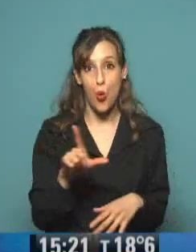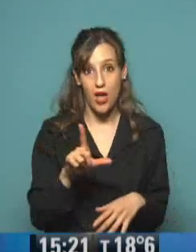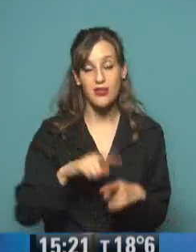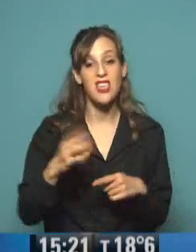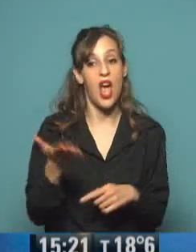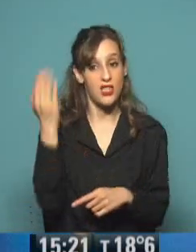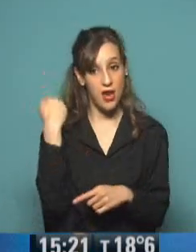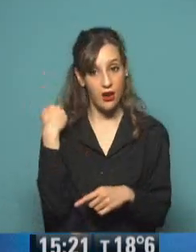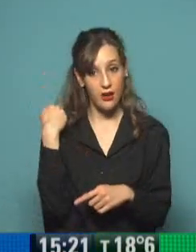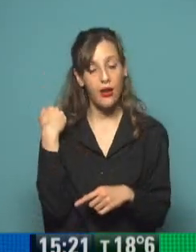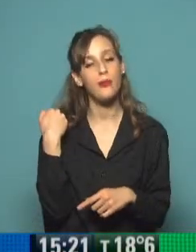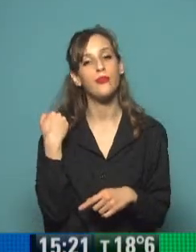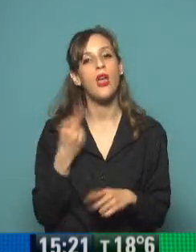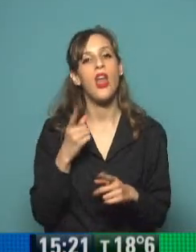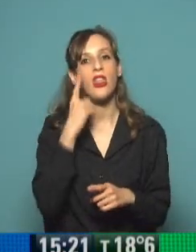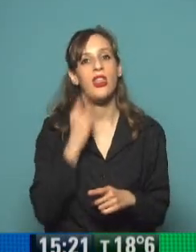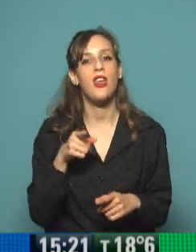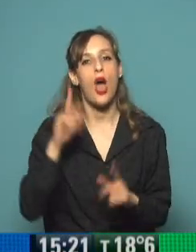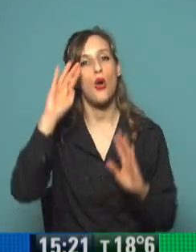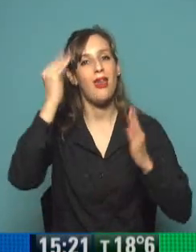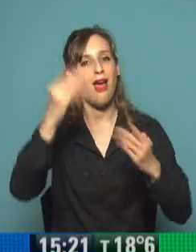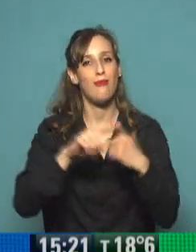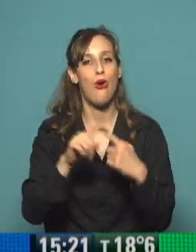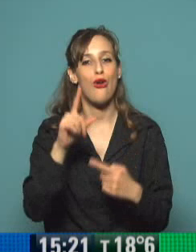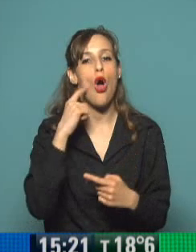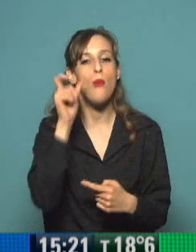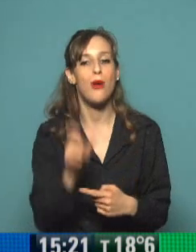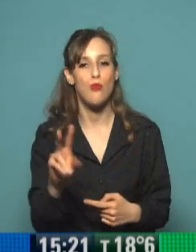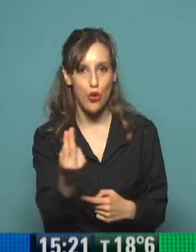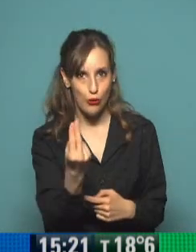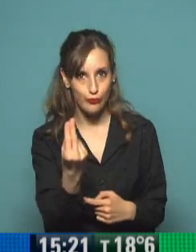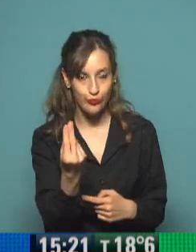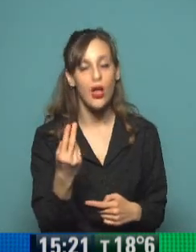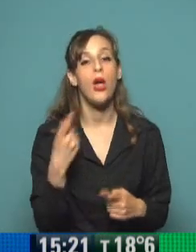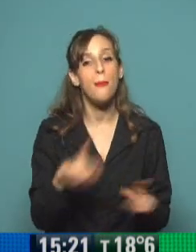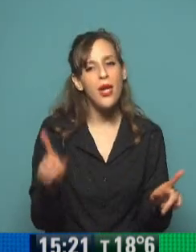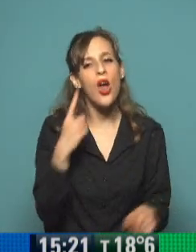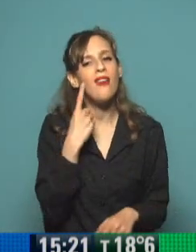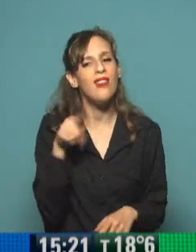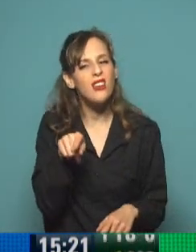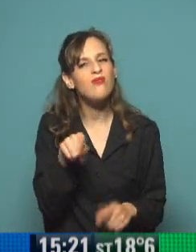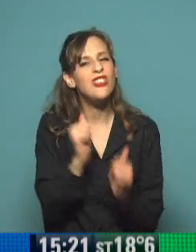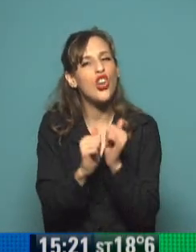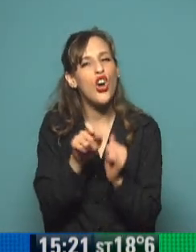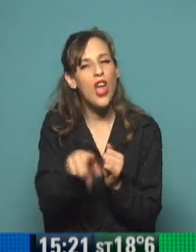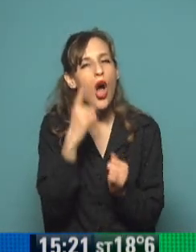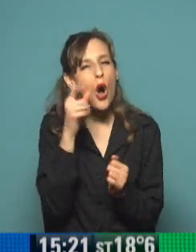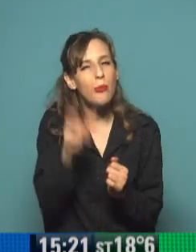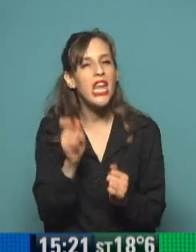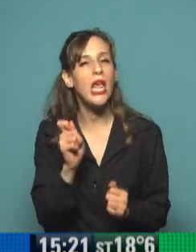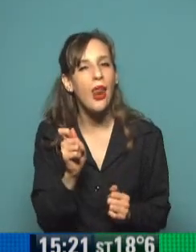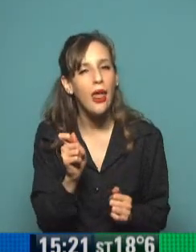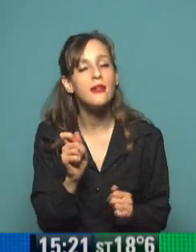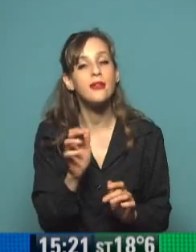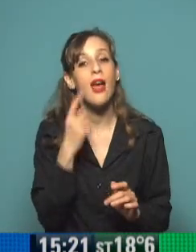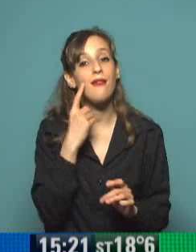el día que se conmemora la muerte de Martín Miguel de Güemes. Pero para conocer un poquito más de quién fue y de su historia, vamos a